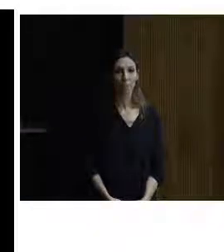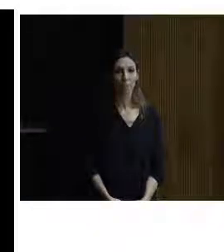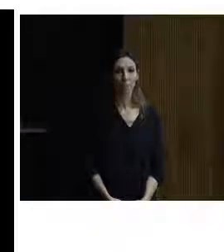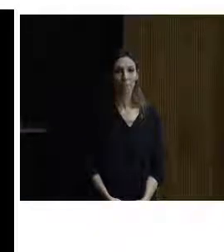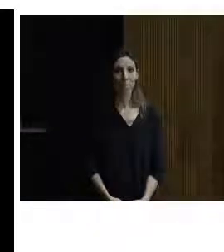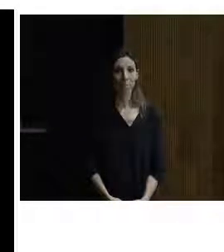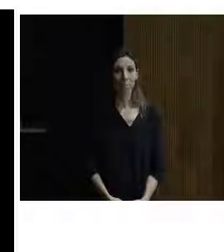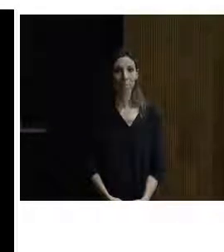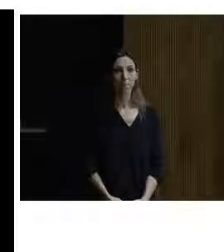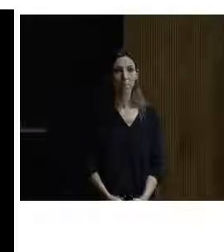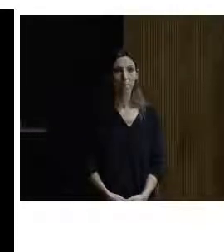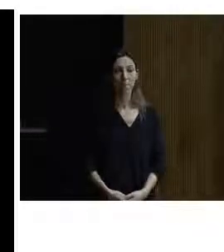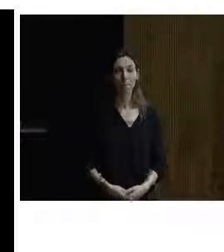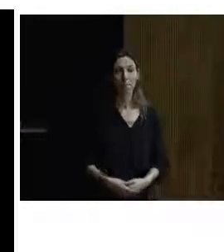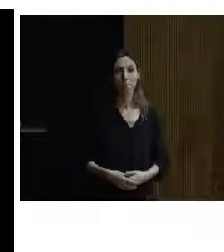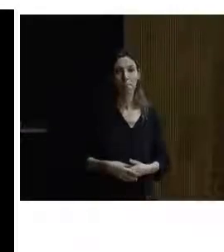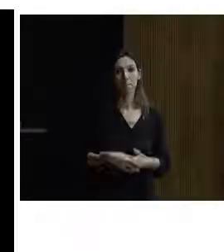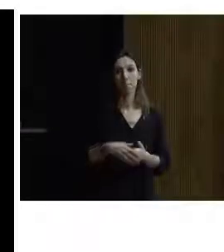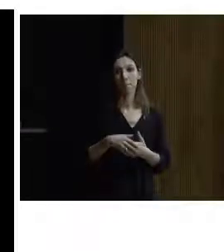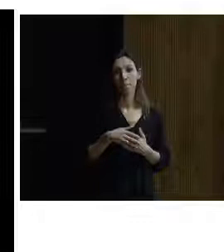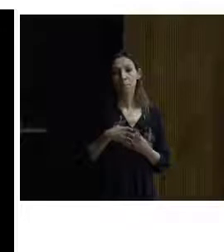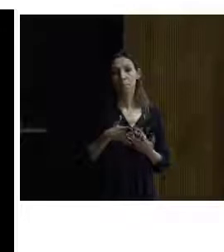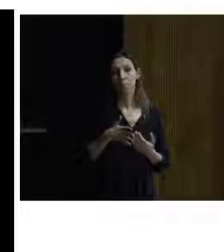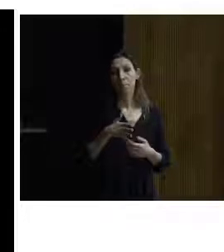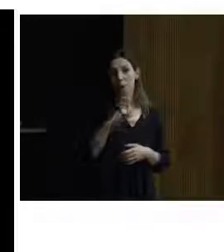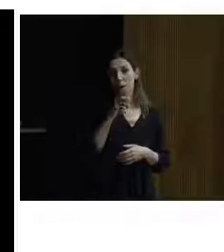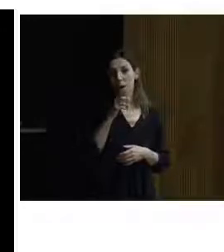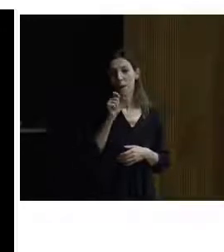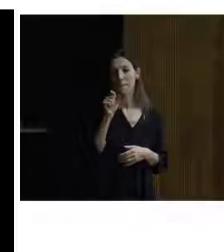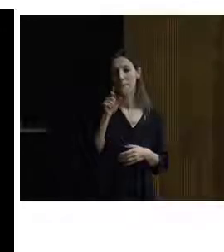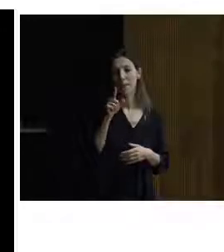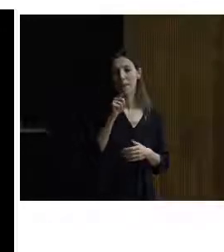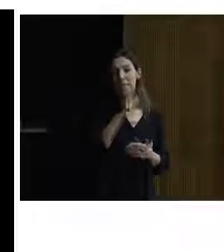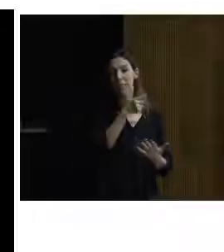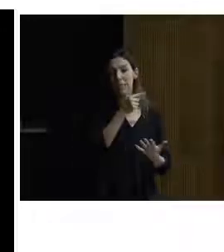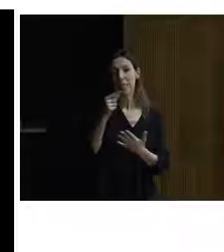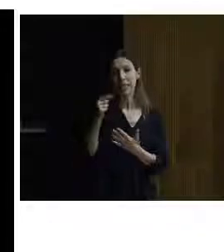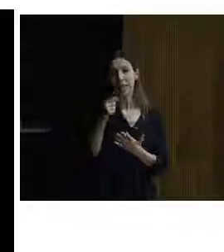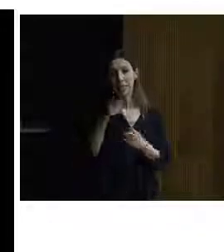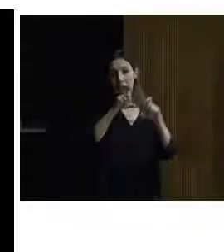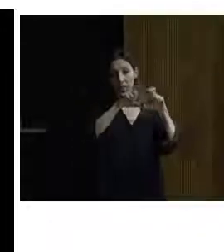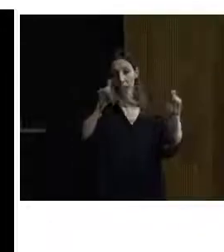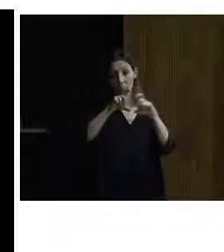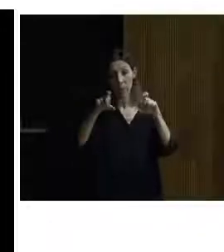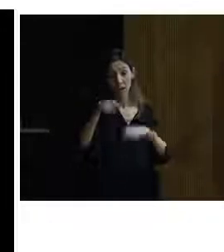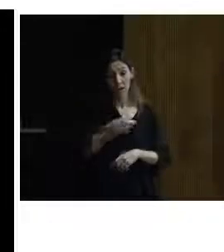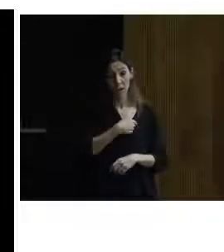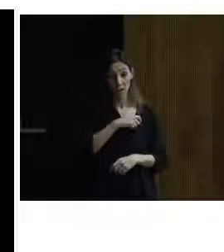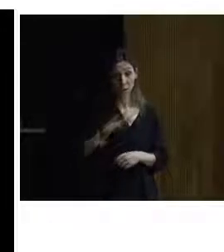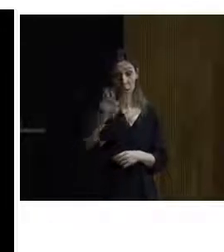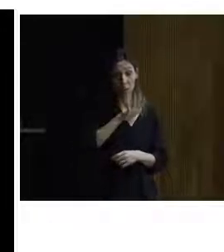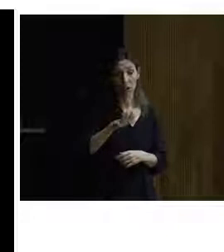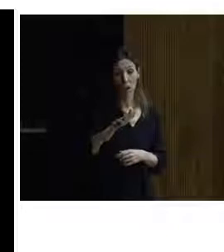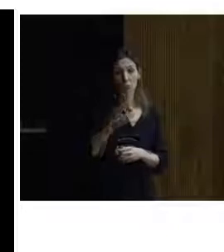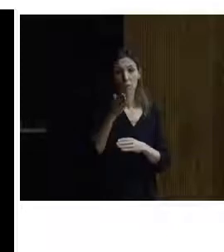Bueno, representamos a 82 entidades, a más de 1.600 entidades de asociaciones en toda España y representamos a más de 2,5